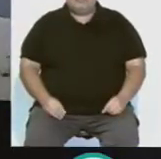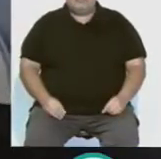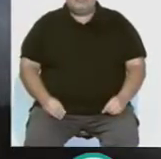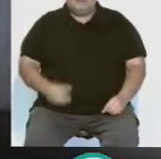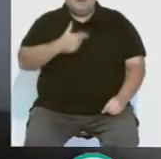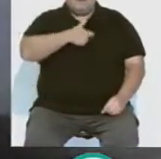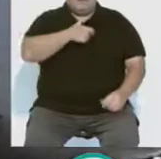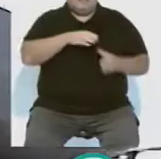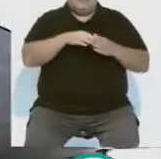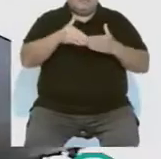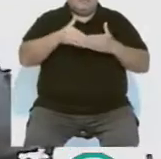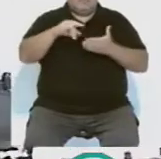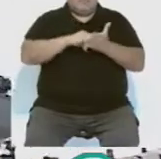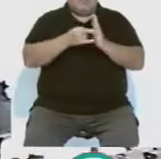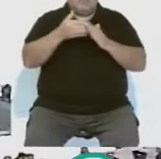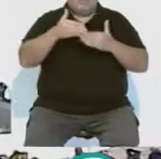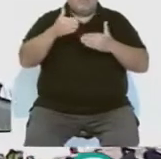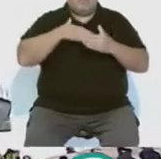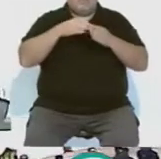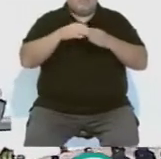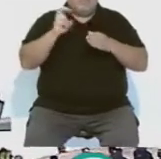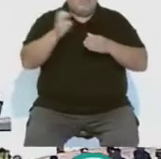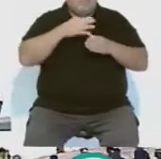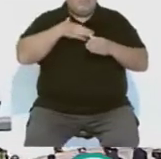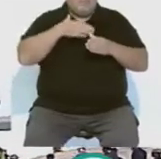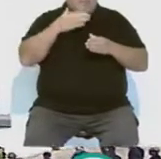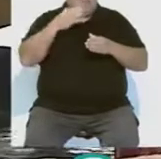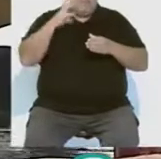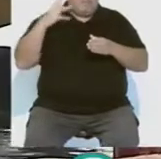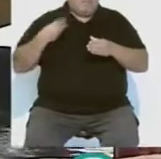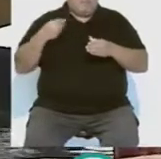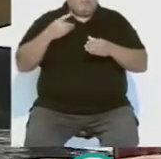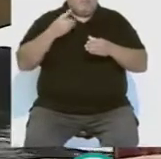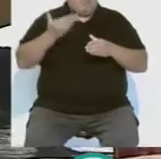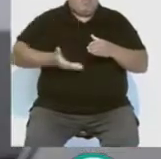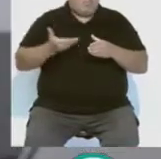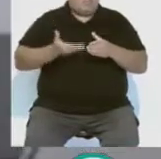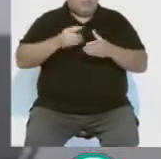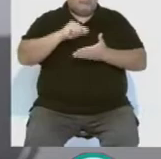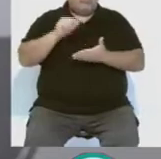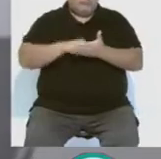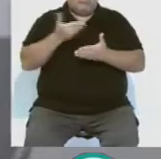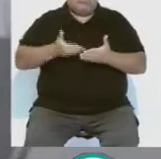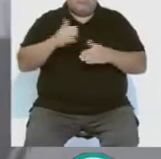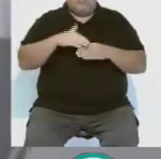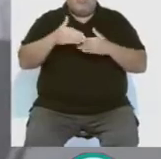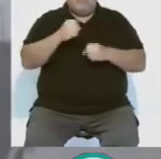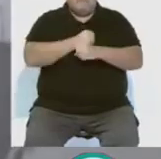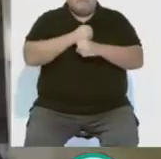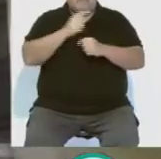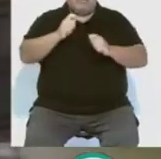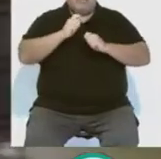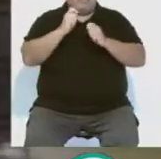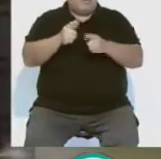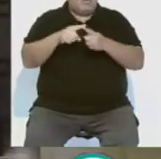Navantia afronta el ambicioso proyecto de las corbetas para la Armada Saudí, un contrato importante en términos económicos y de empleo, pero que también